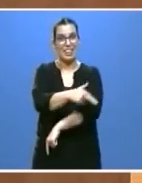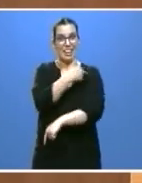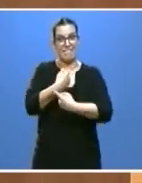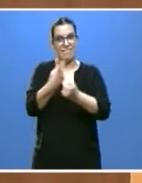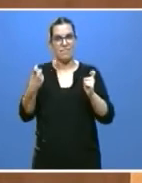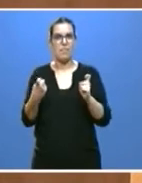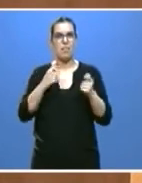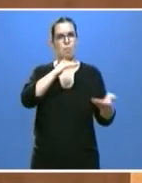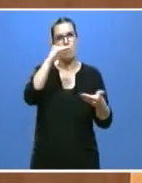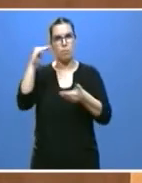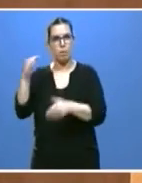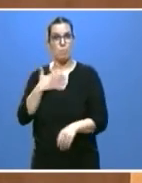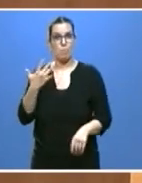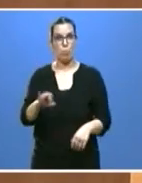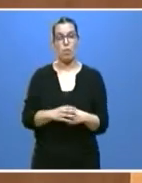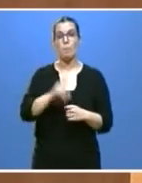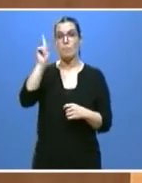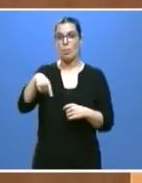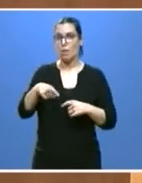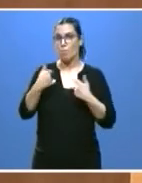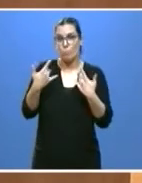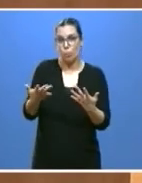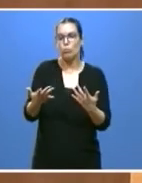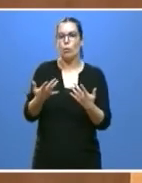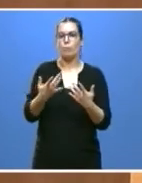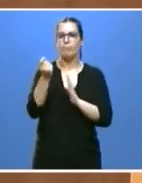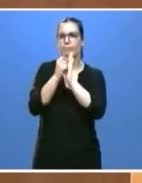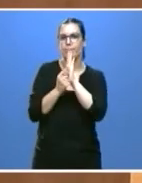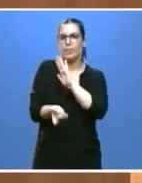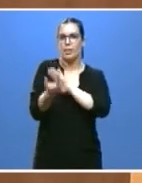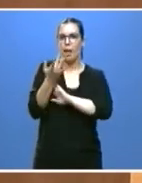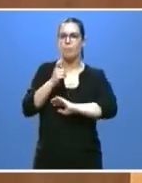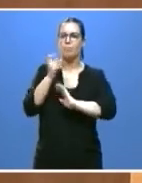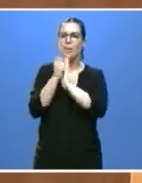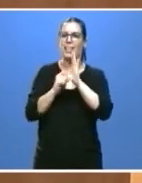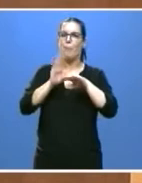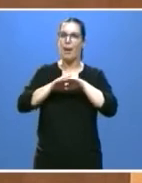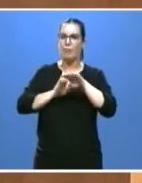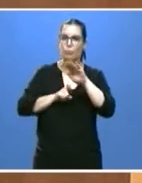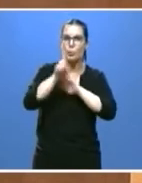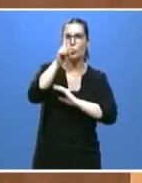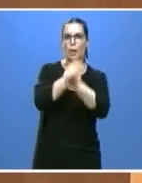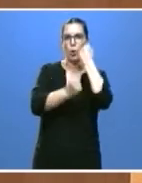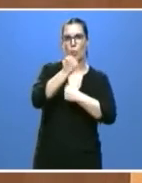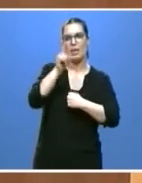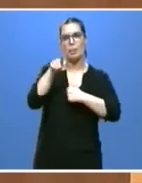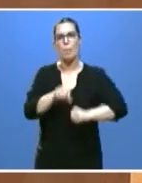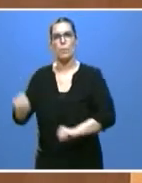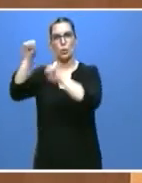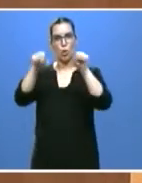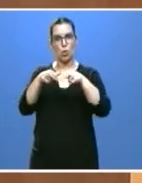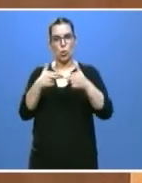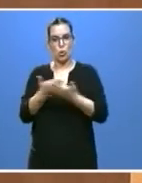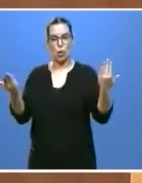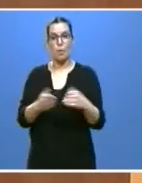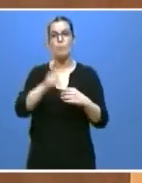O en impulsar muy pronto medidas de recuperación económica y de protección social. En segundo lugar, asumimos